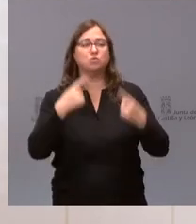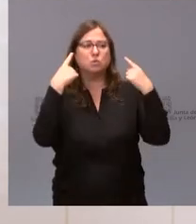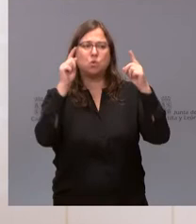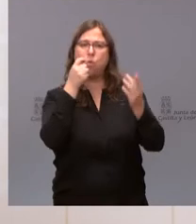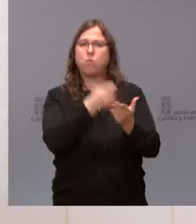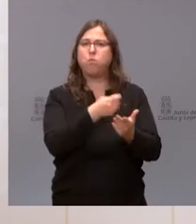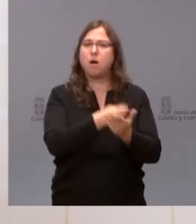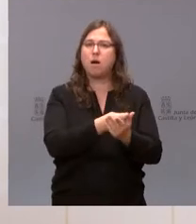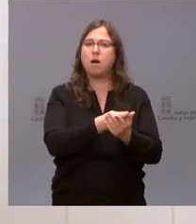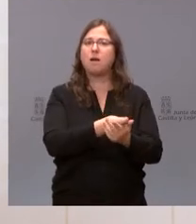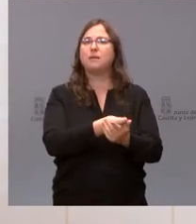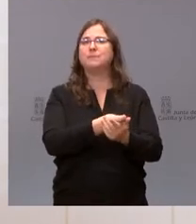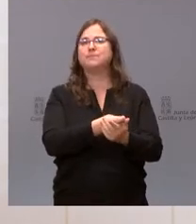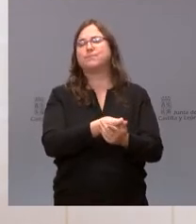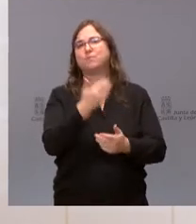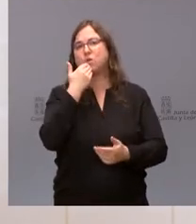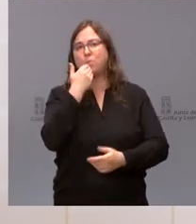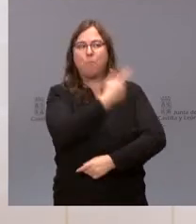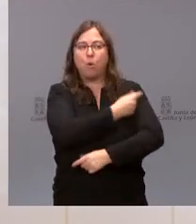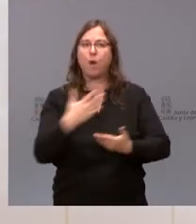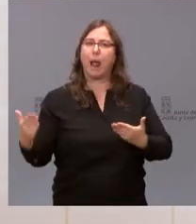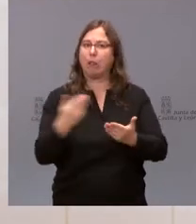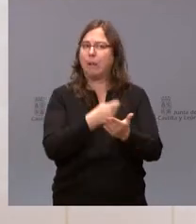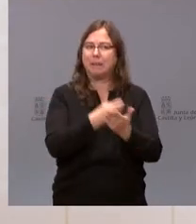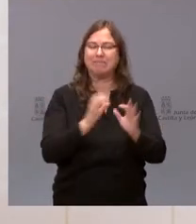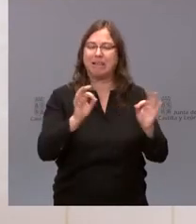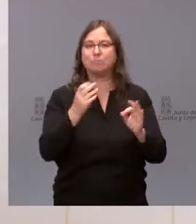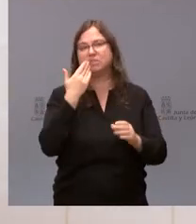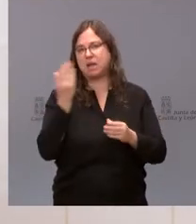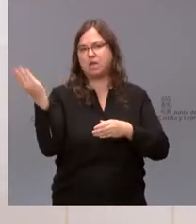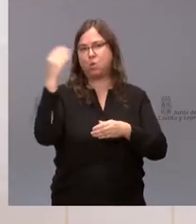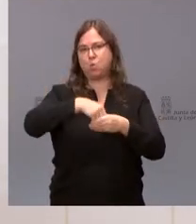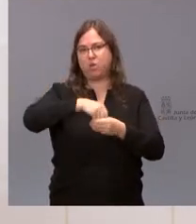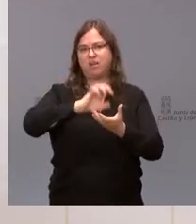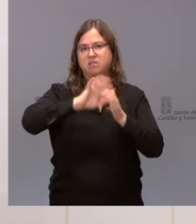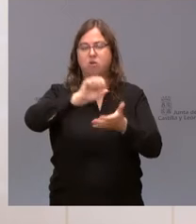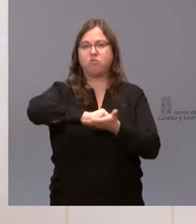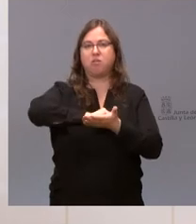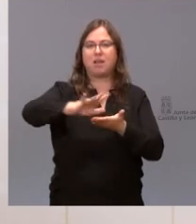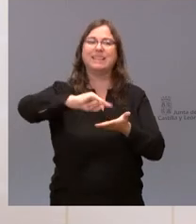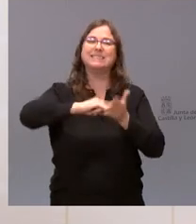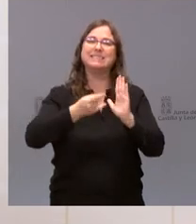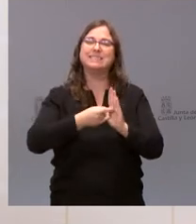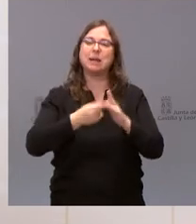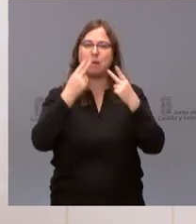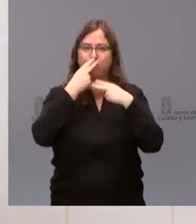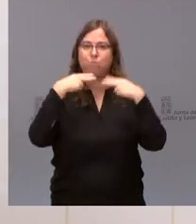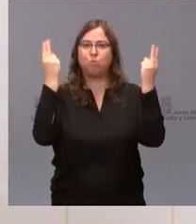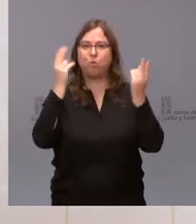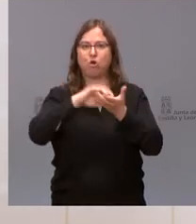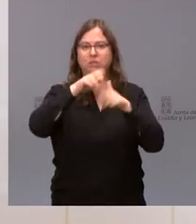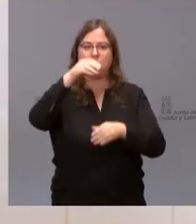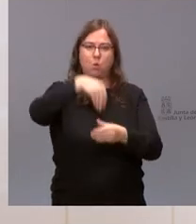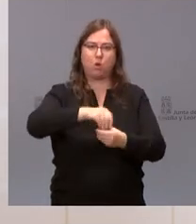el gasto que supongan todas estas vacunas porque lo va a hacer el sistema sanitario público de